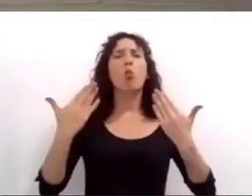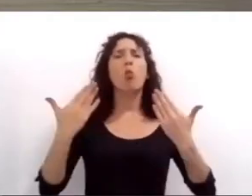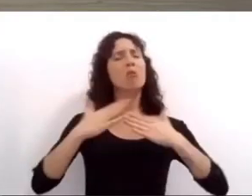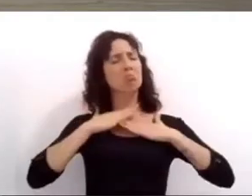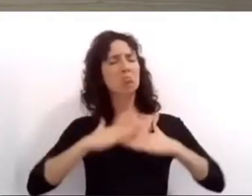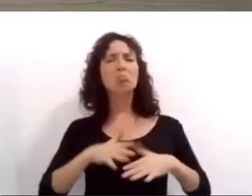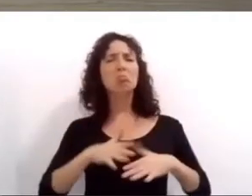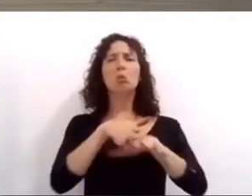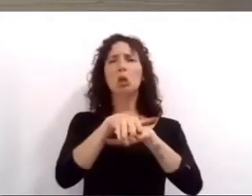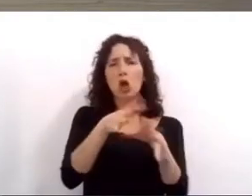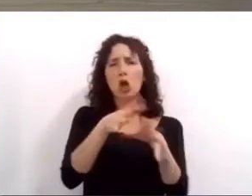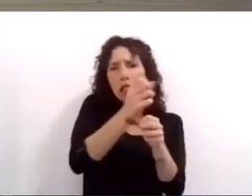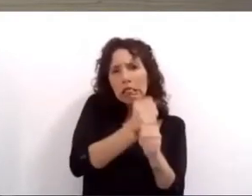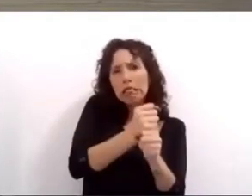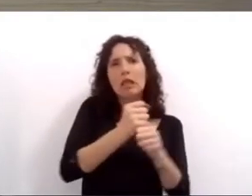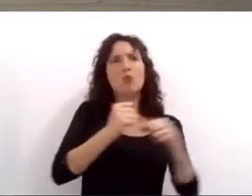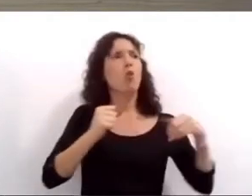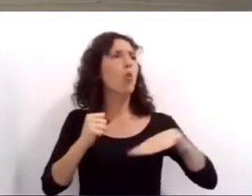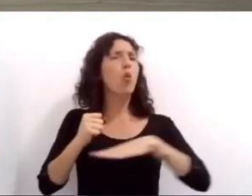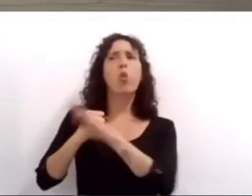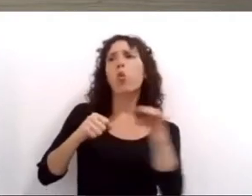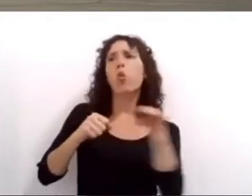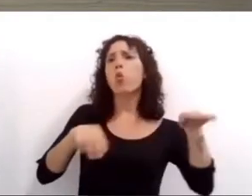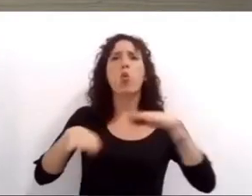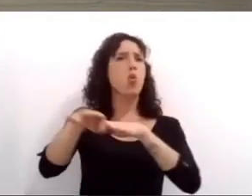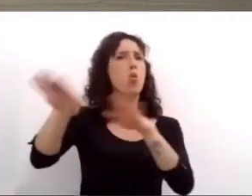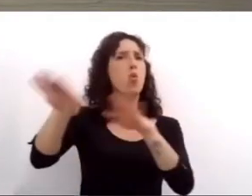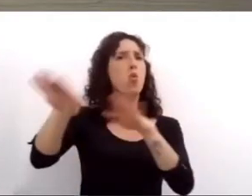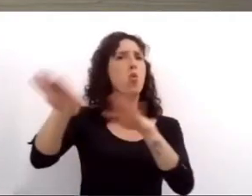convertir ese reclamo y ese día en un día de lucha